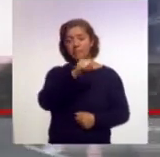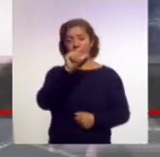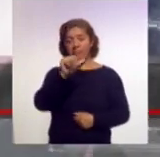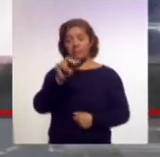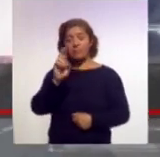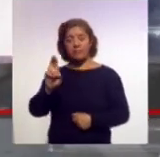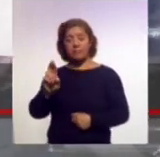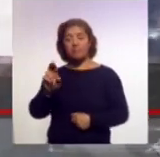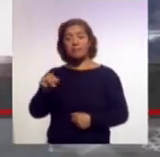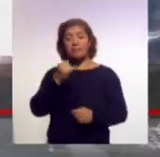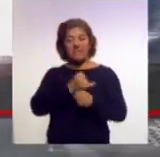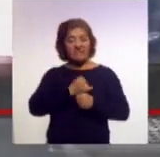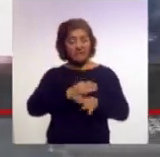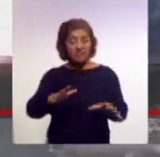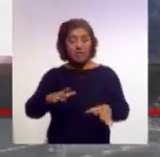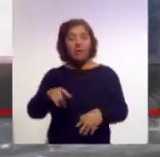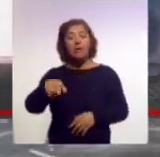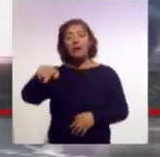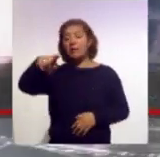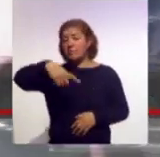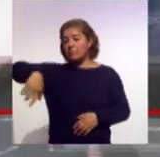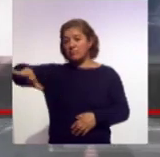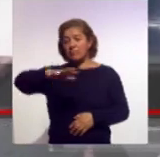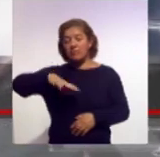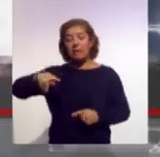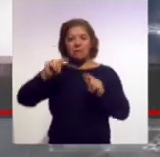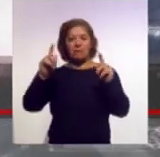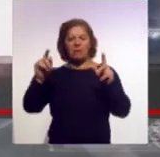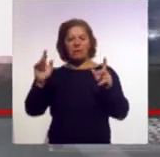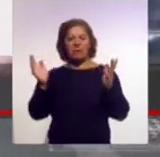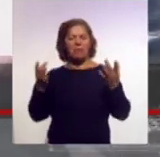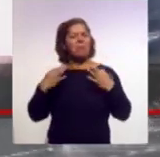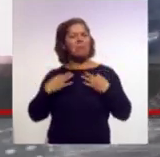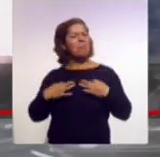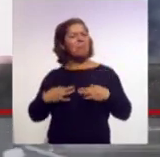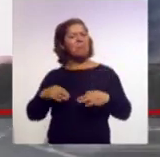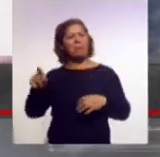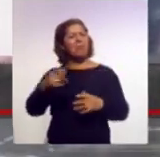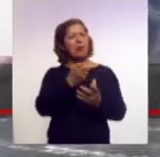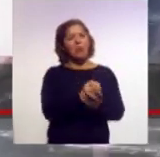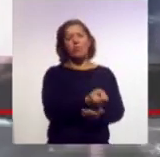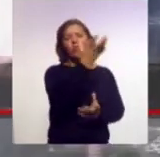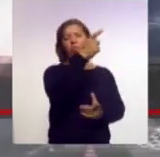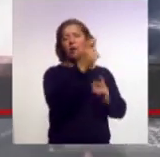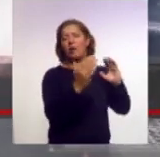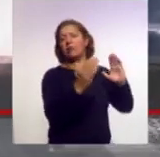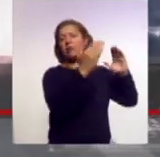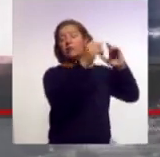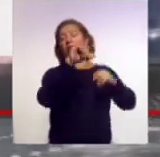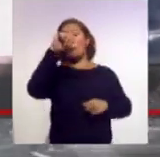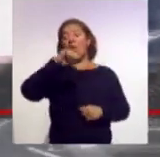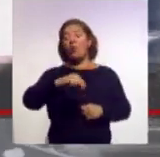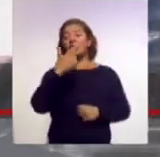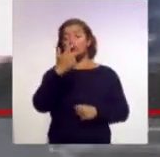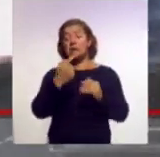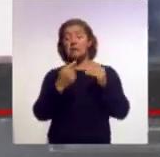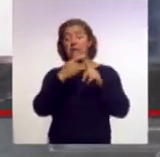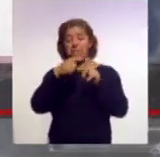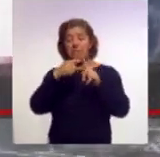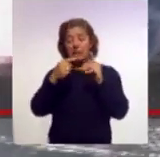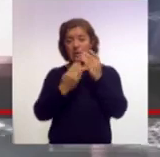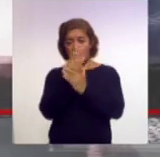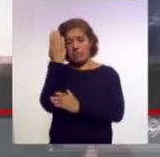informó que la entidad no se ha visto afectada después de la explosión del volcán Popocatépetl, ocurrida hoy a las 7.30 horas.